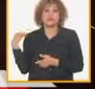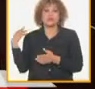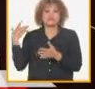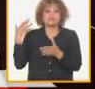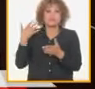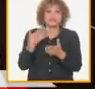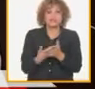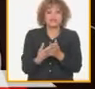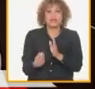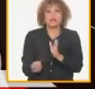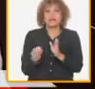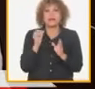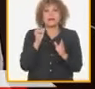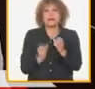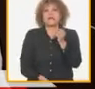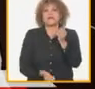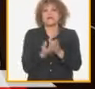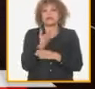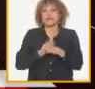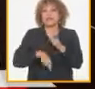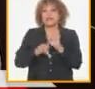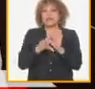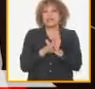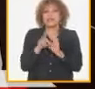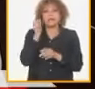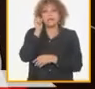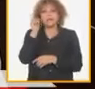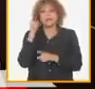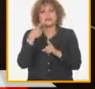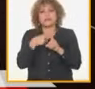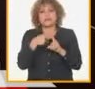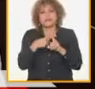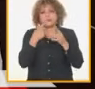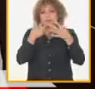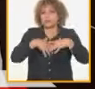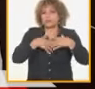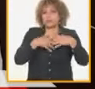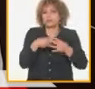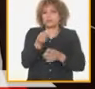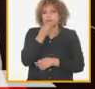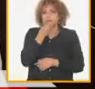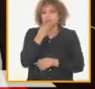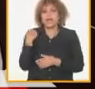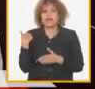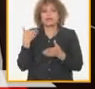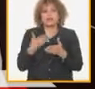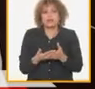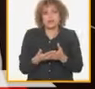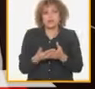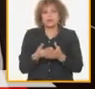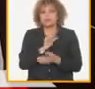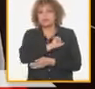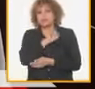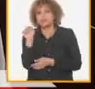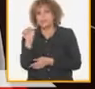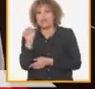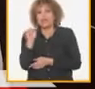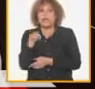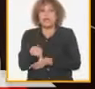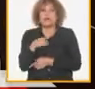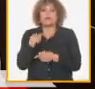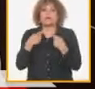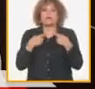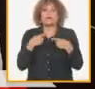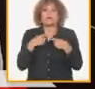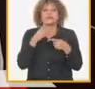aplicación de la ley cuántas experiencias positivas en la producción de alimentos hemos alcanzado pero creo como estamos en el pleno del